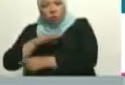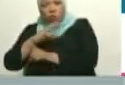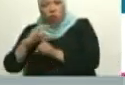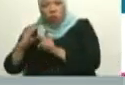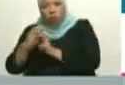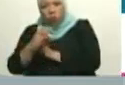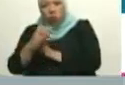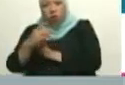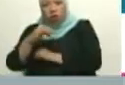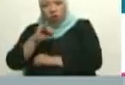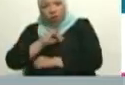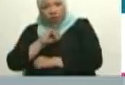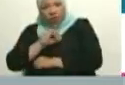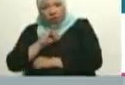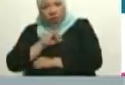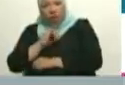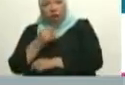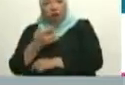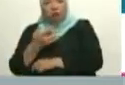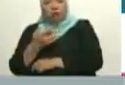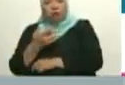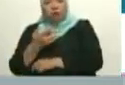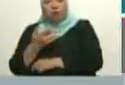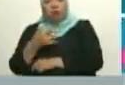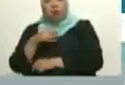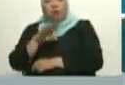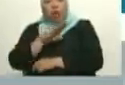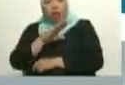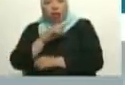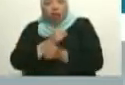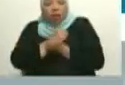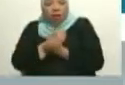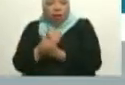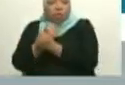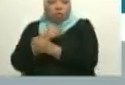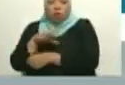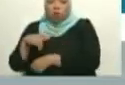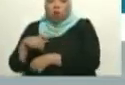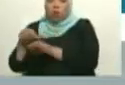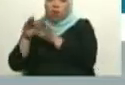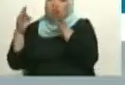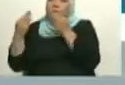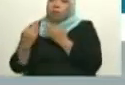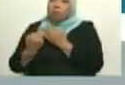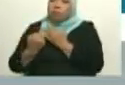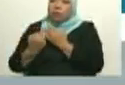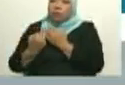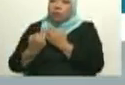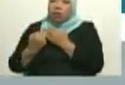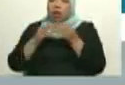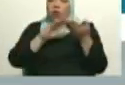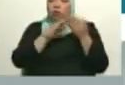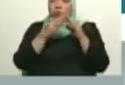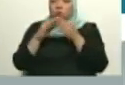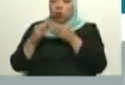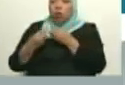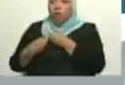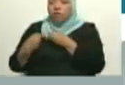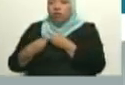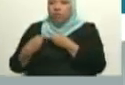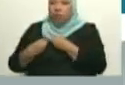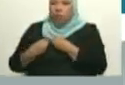amor por nuestra identidad, el amor por nuestra familia, el amor por la comunidad donde vive,